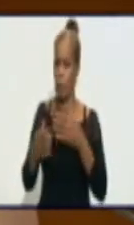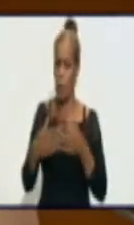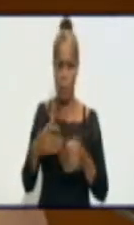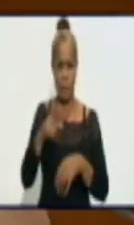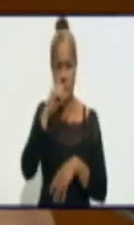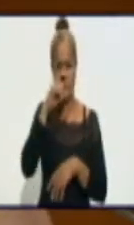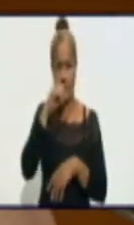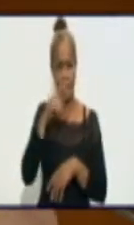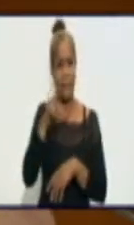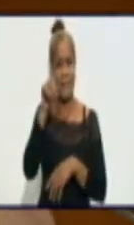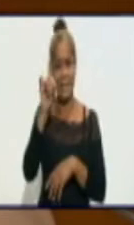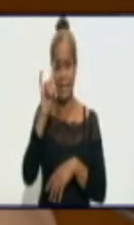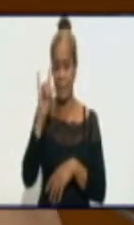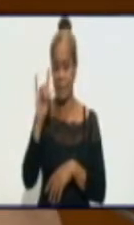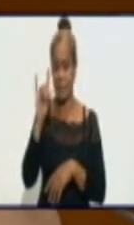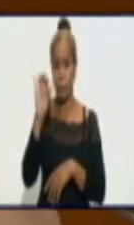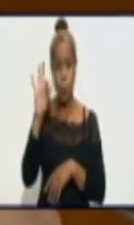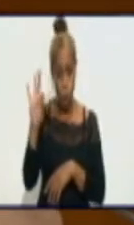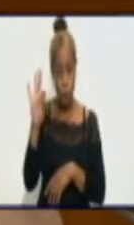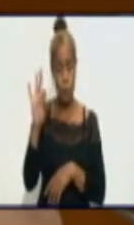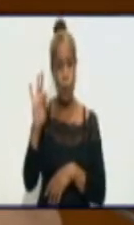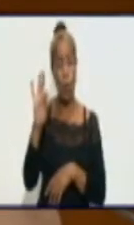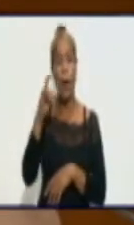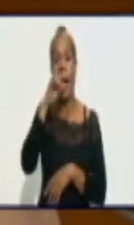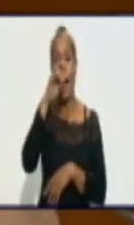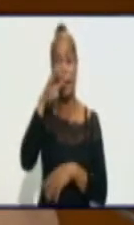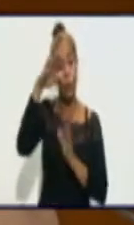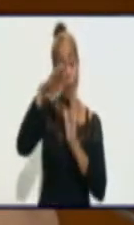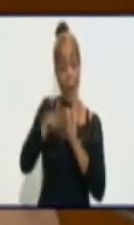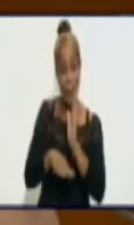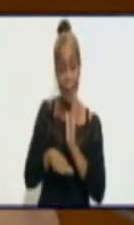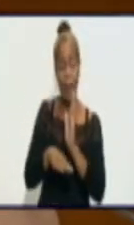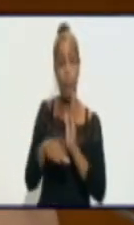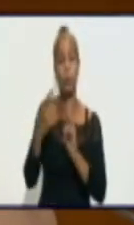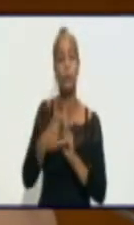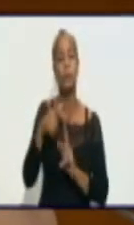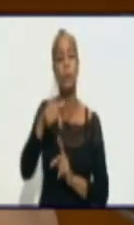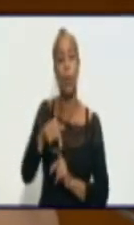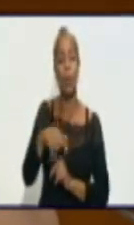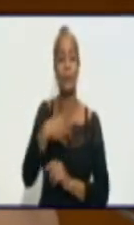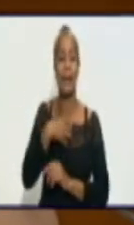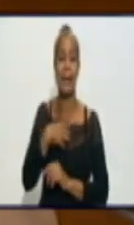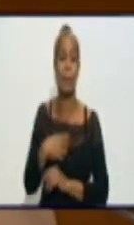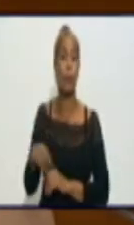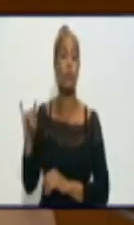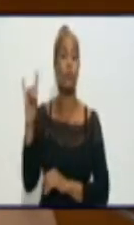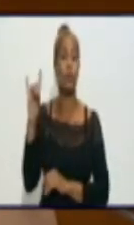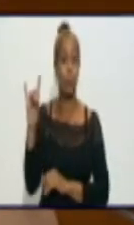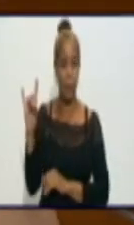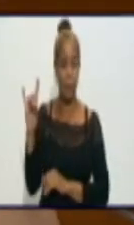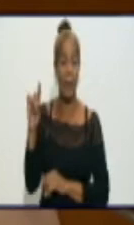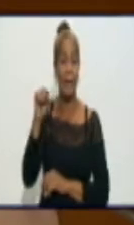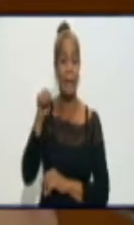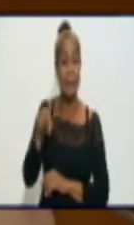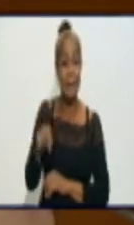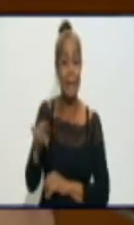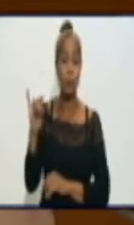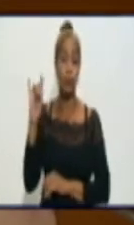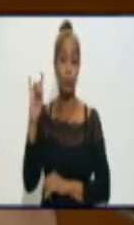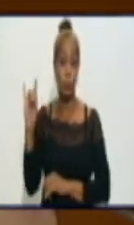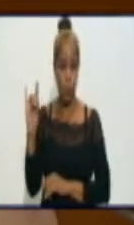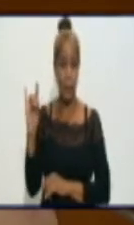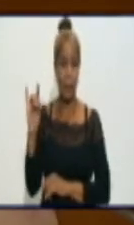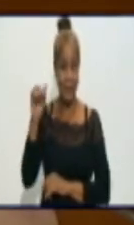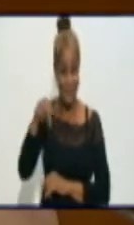19 años, de 18 años hacia abajo. Y hoy, por ejemplo, tenemos 9 y de los 9 casos reportados, 4 son